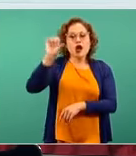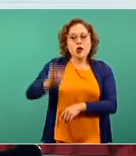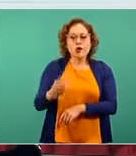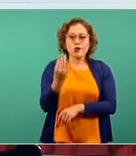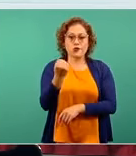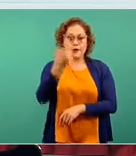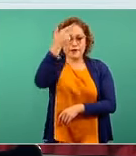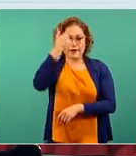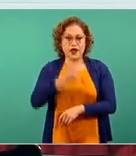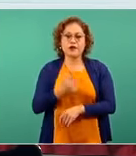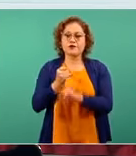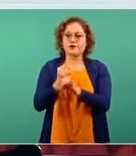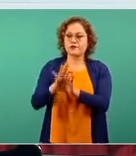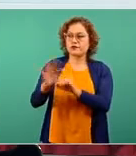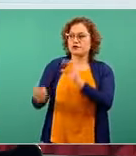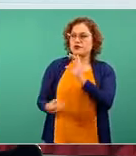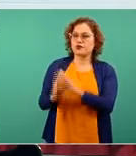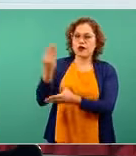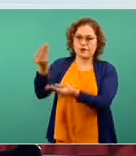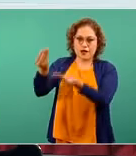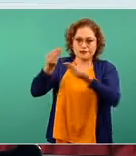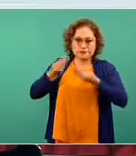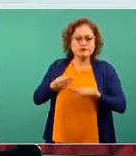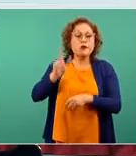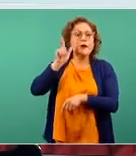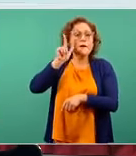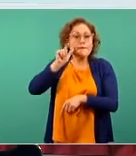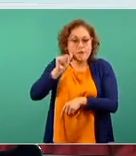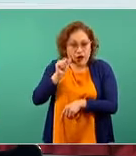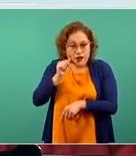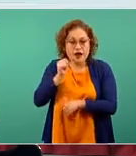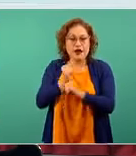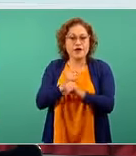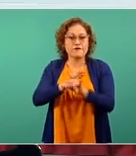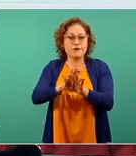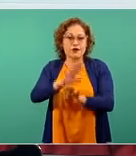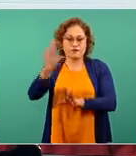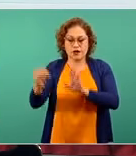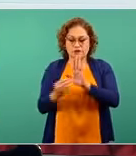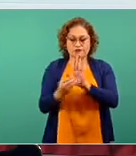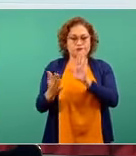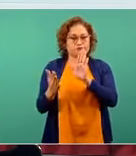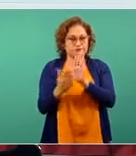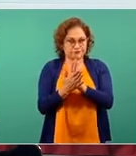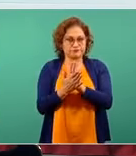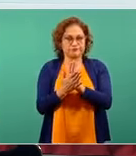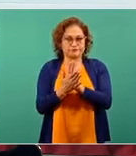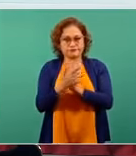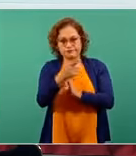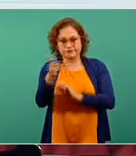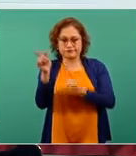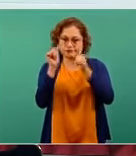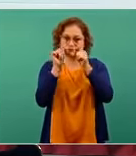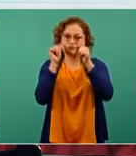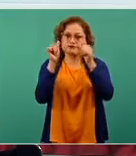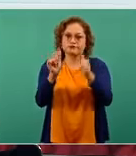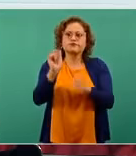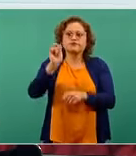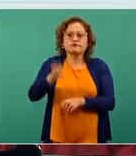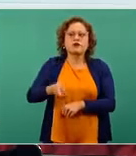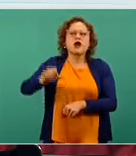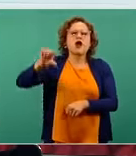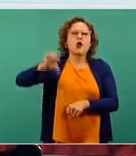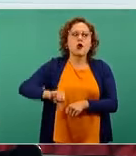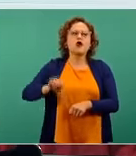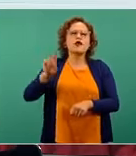y mañana en el informe diario ya habría que poner atención a hasta cuánto se llegó hoy, viernes 9 de